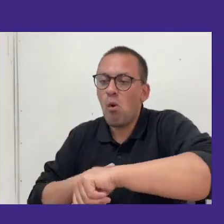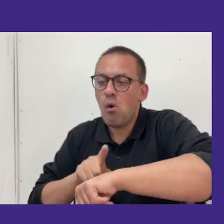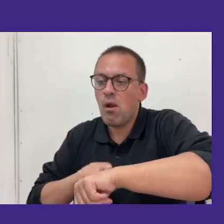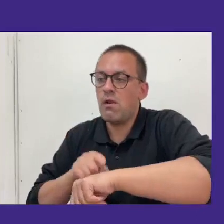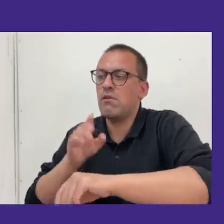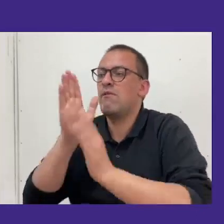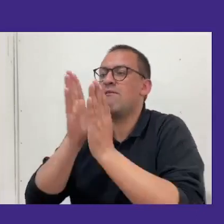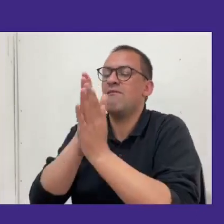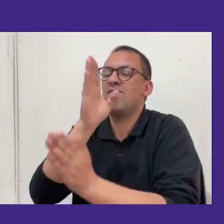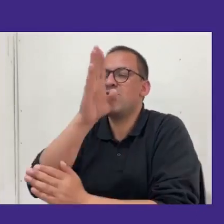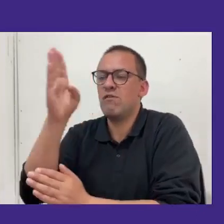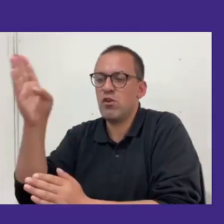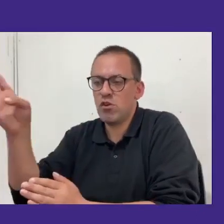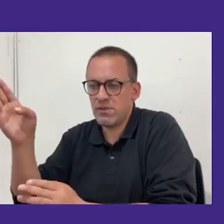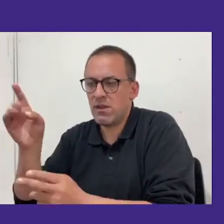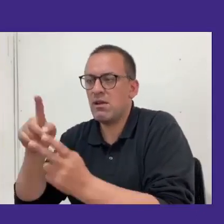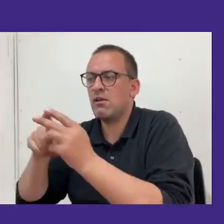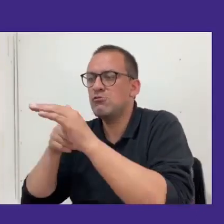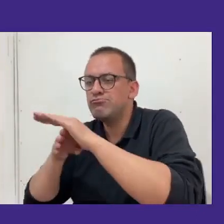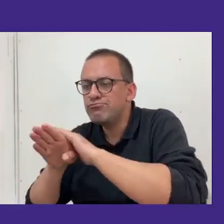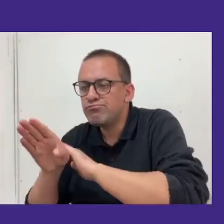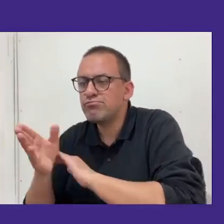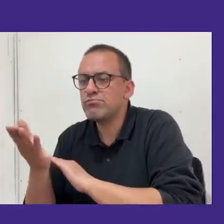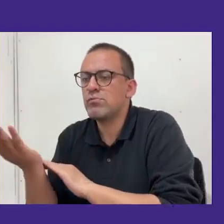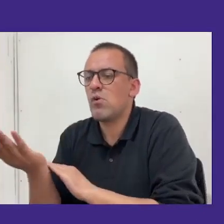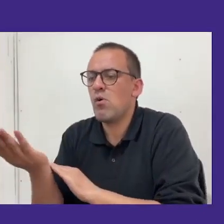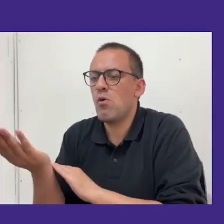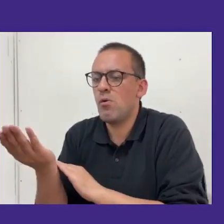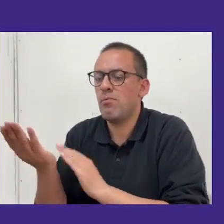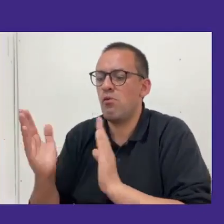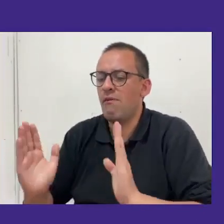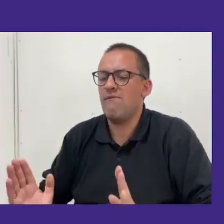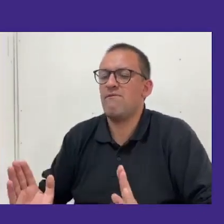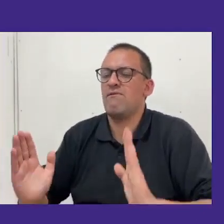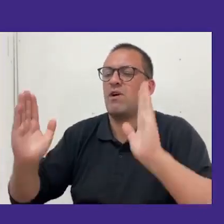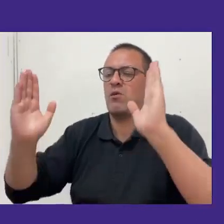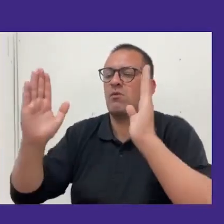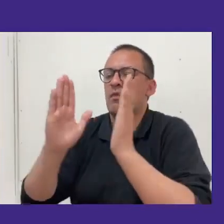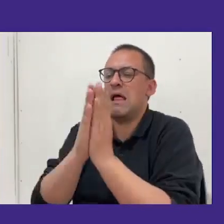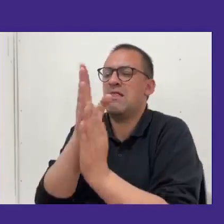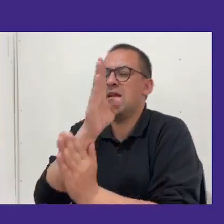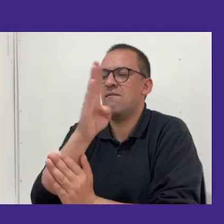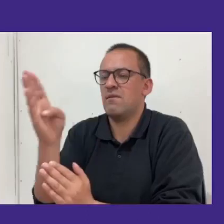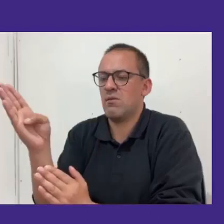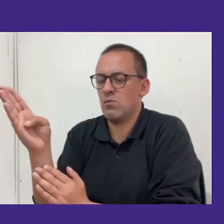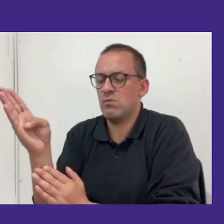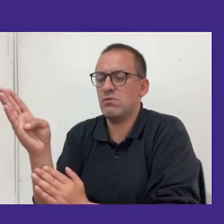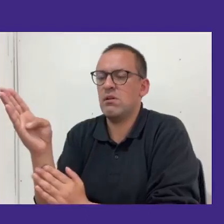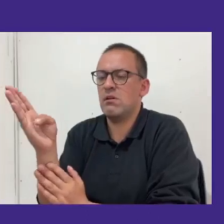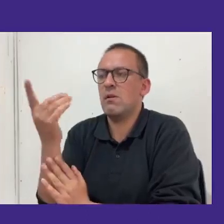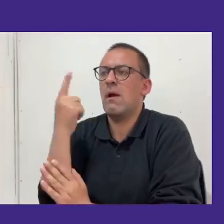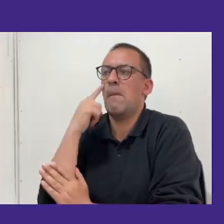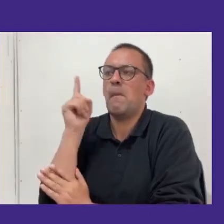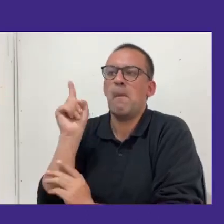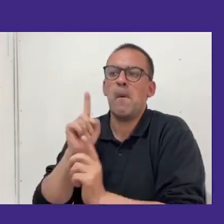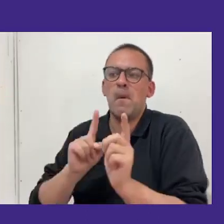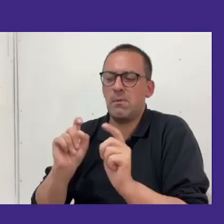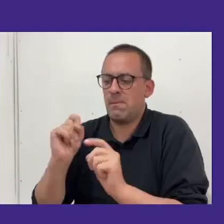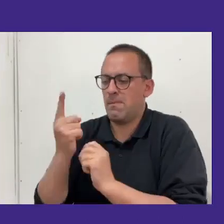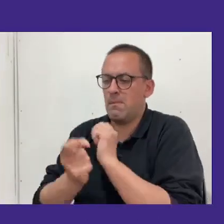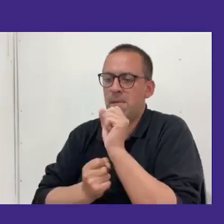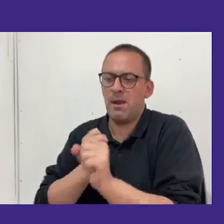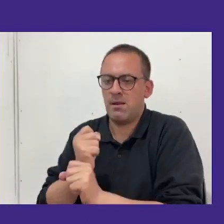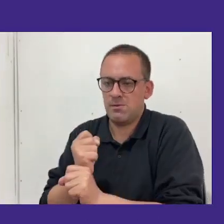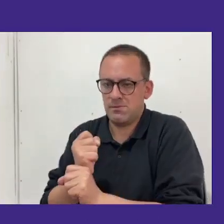bibliotecas, la forma de acceder a facultades, bibliotecas, que a veces son cosas que se desconocen desde el primer año,